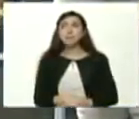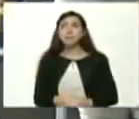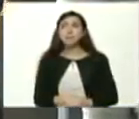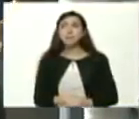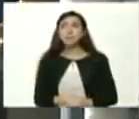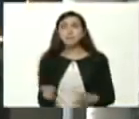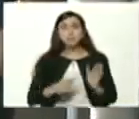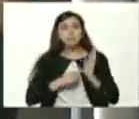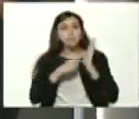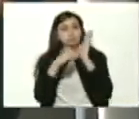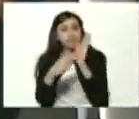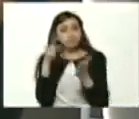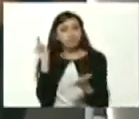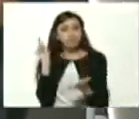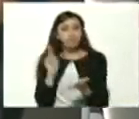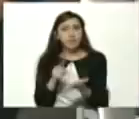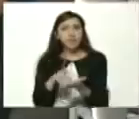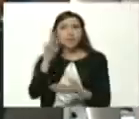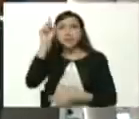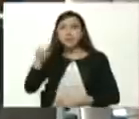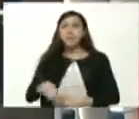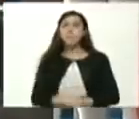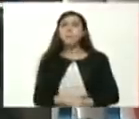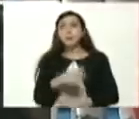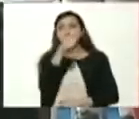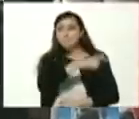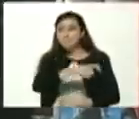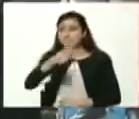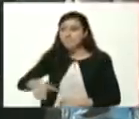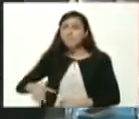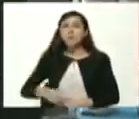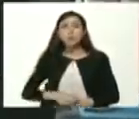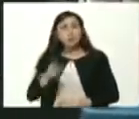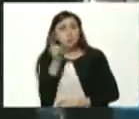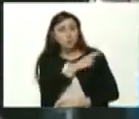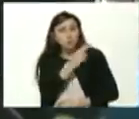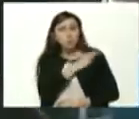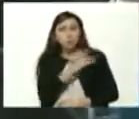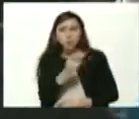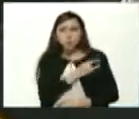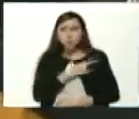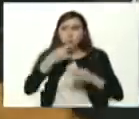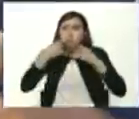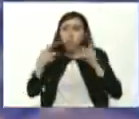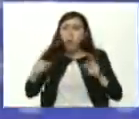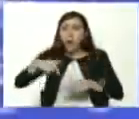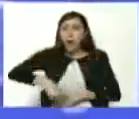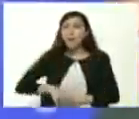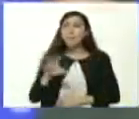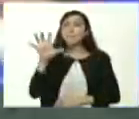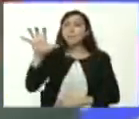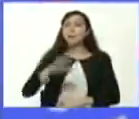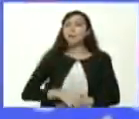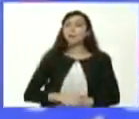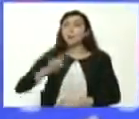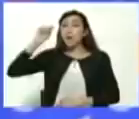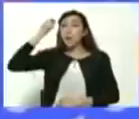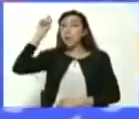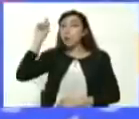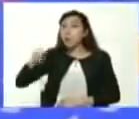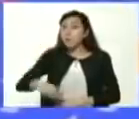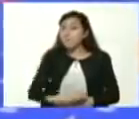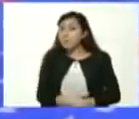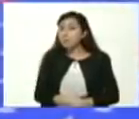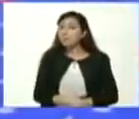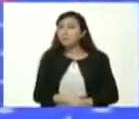presentes igualmente rectores y rectoras de universidades públicas del país. Recordemos que de las